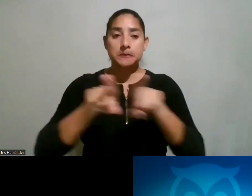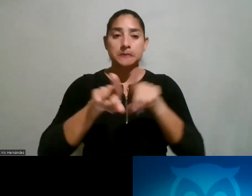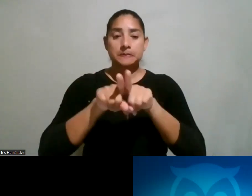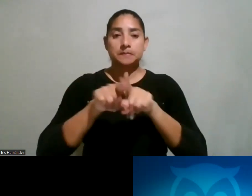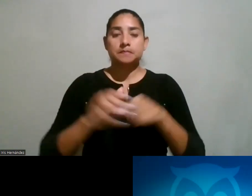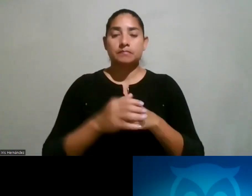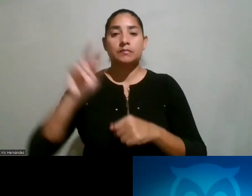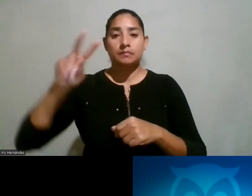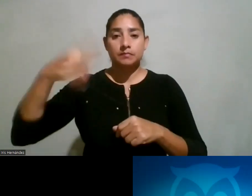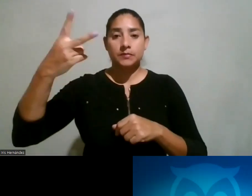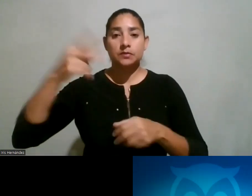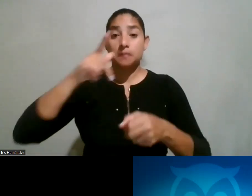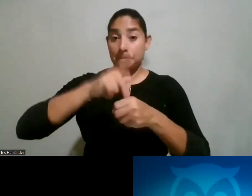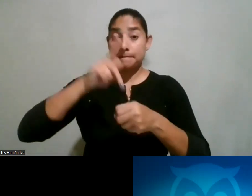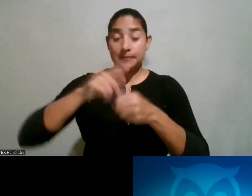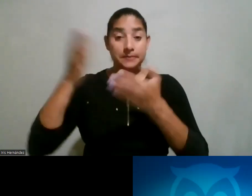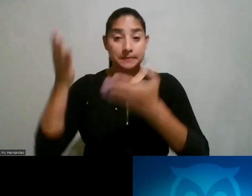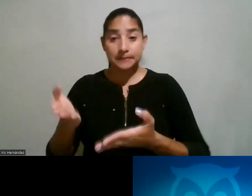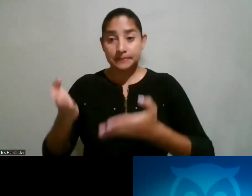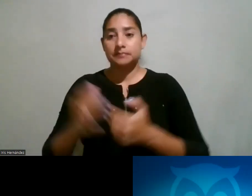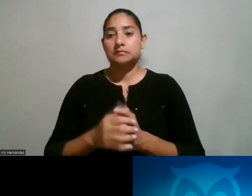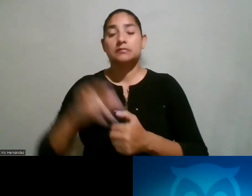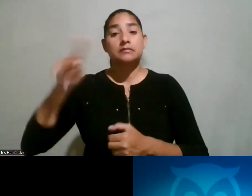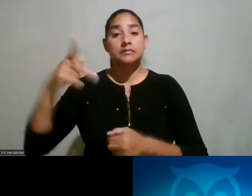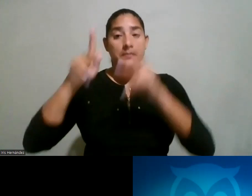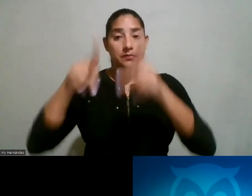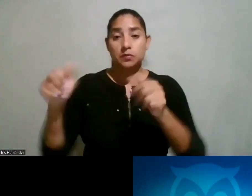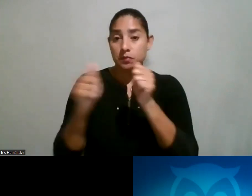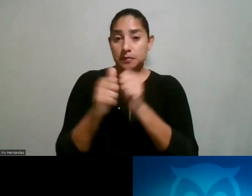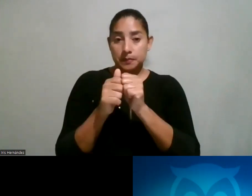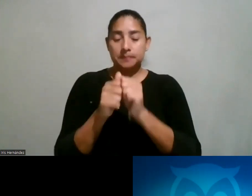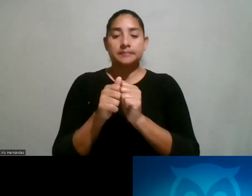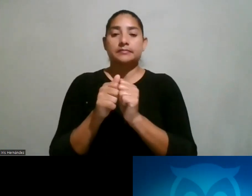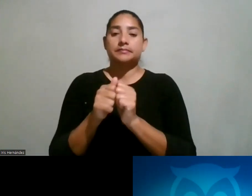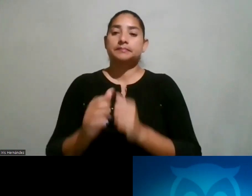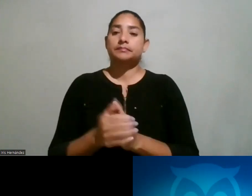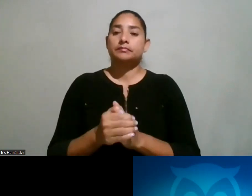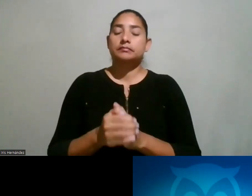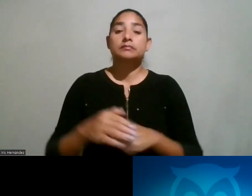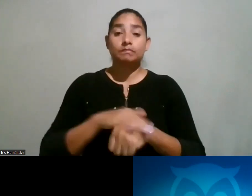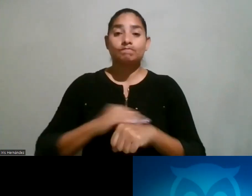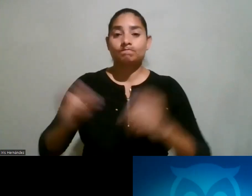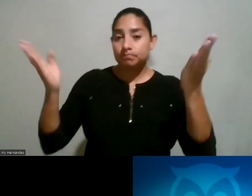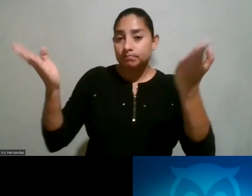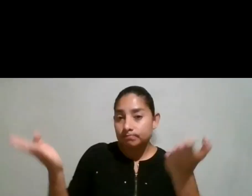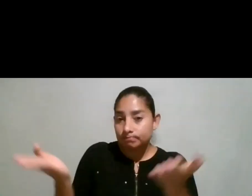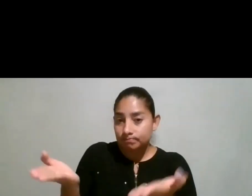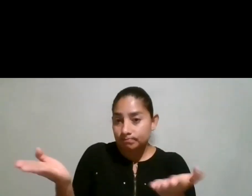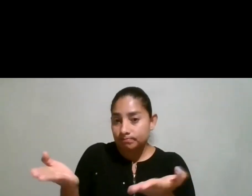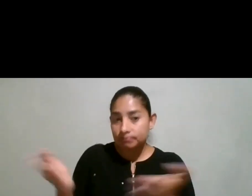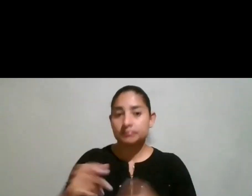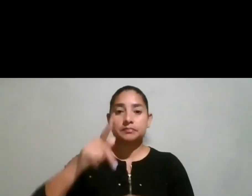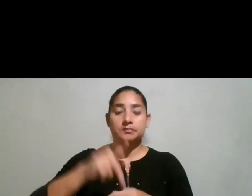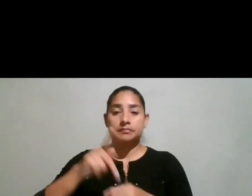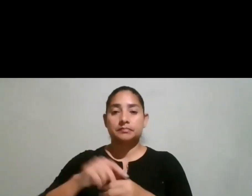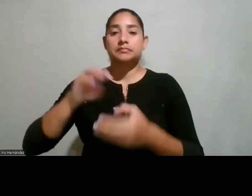a la segunda participación, la segunda persona que nos acompaña. Vamos a presentar ahora la participación de